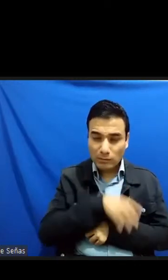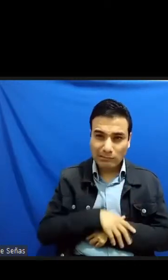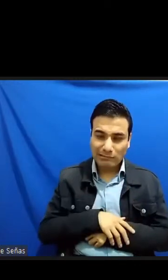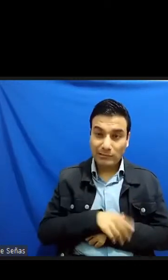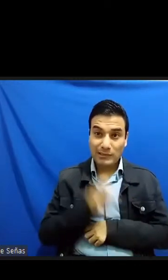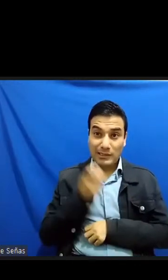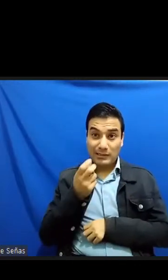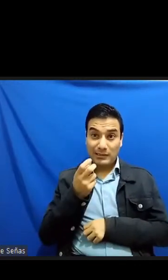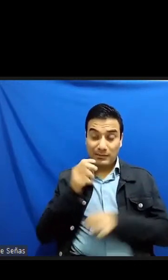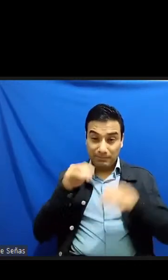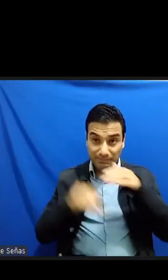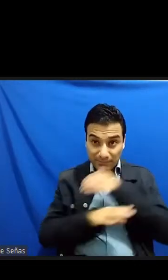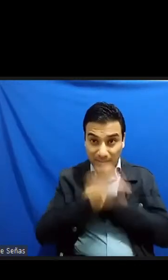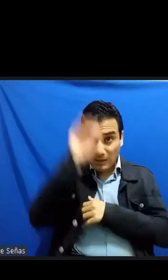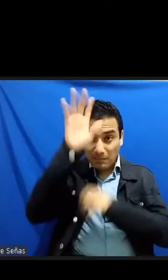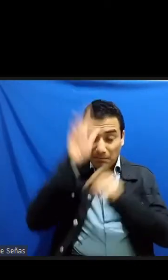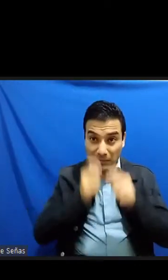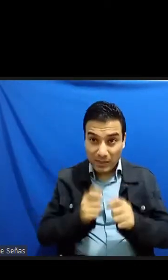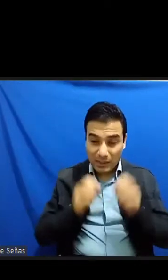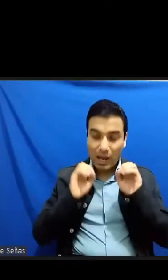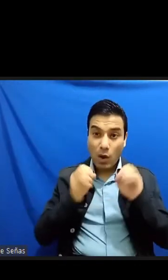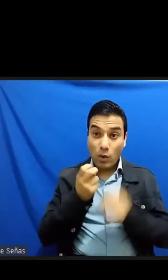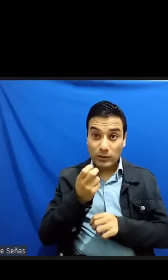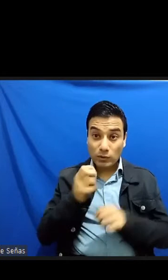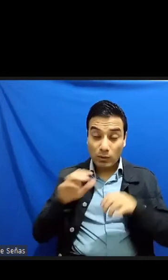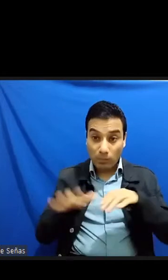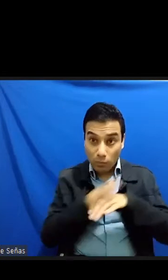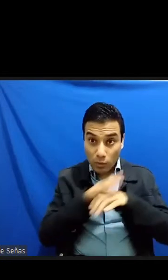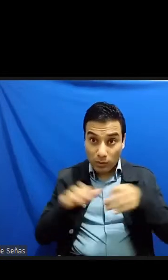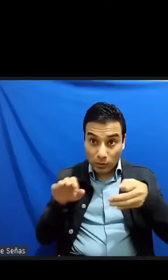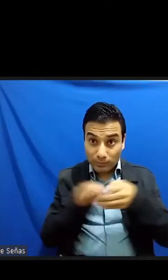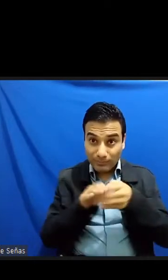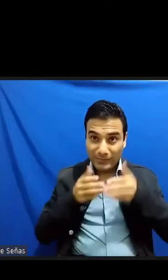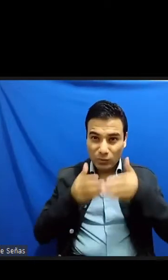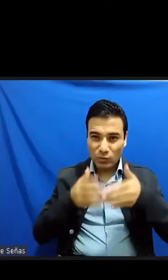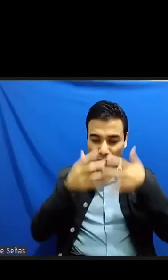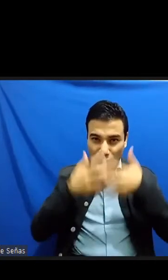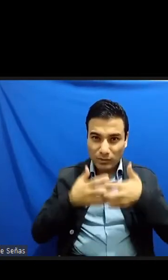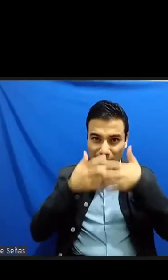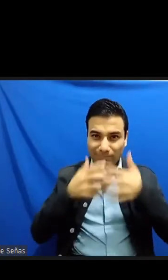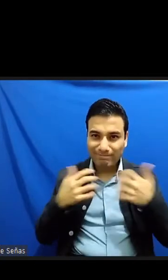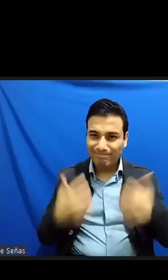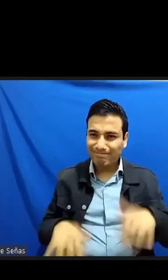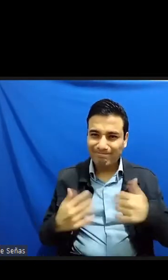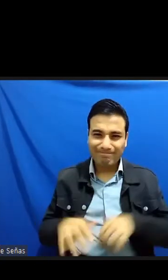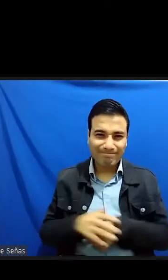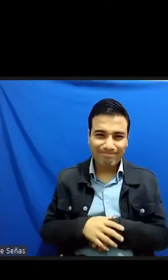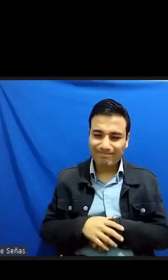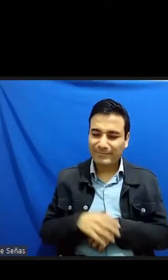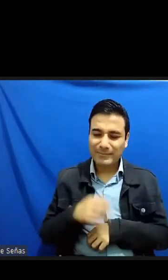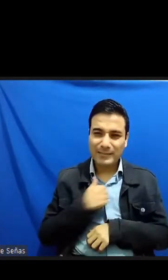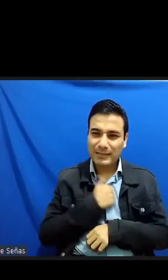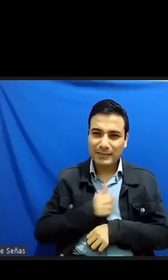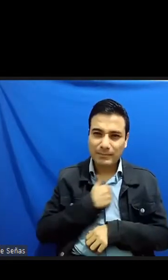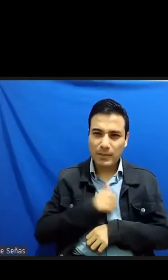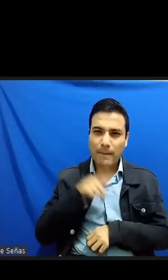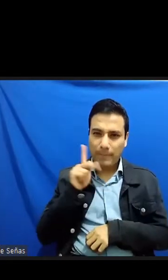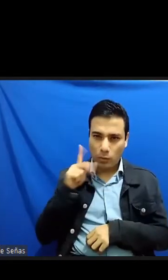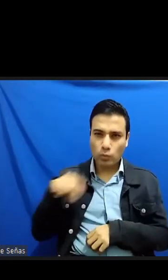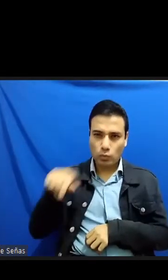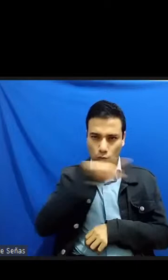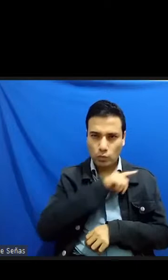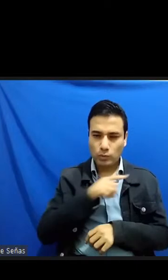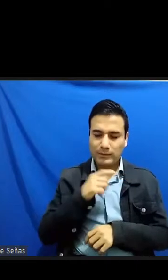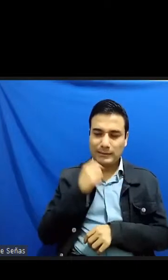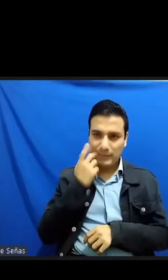o la operación de este puerto industrial pero estamos trabajando a favor del progreso y